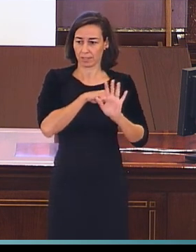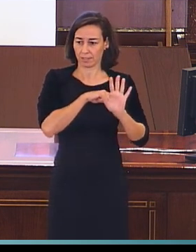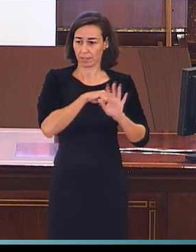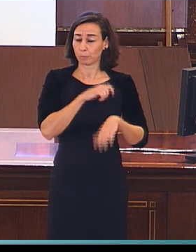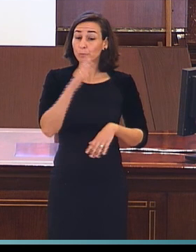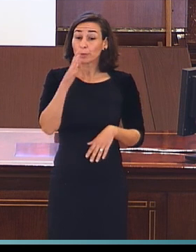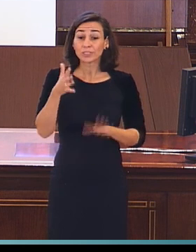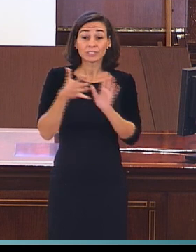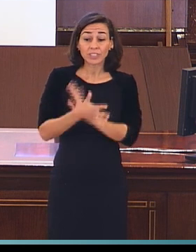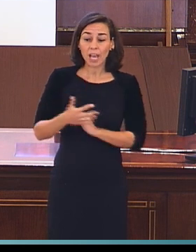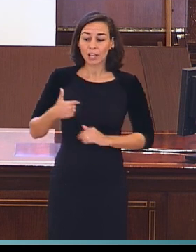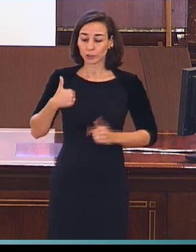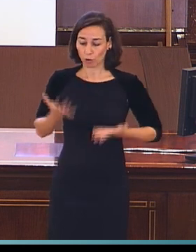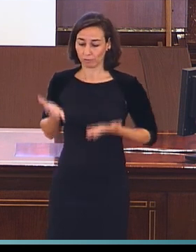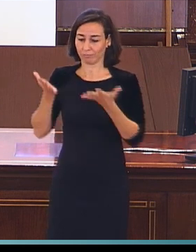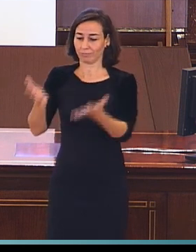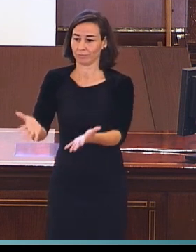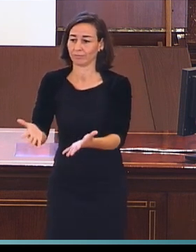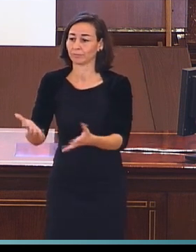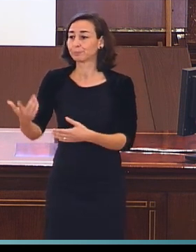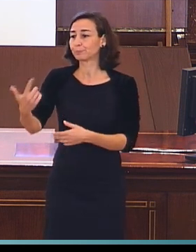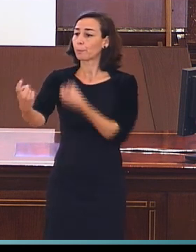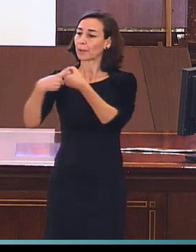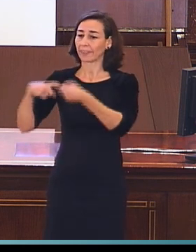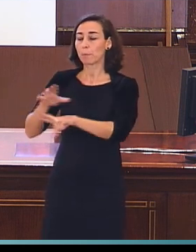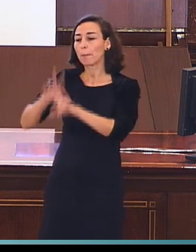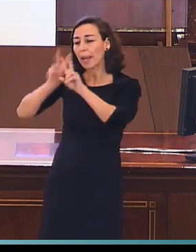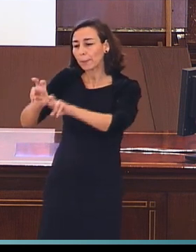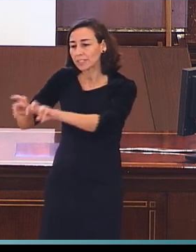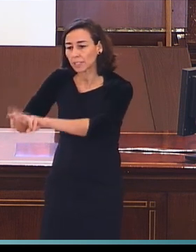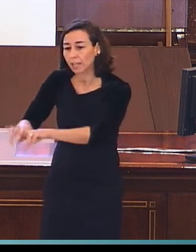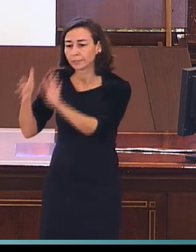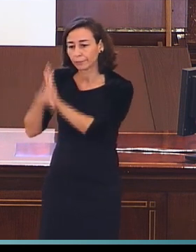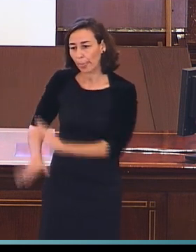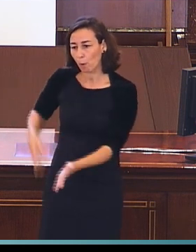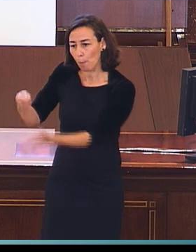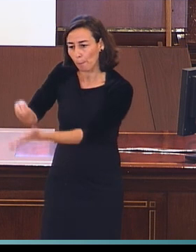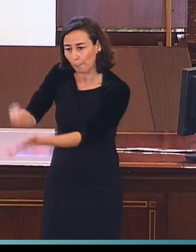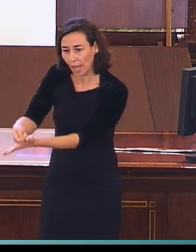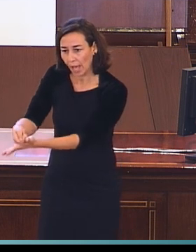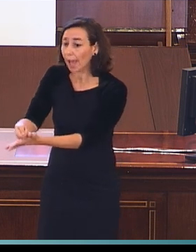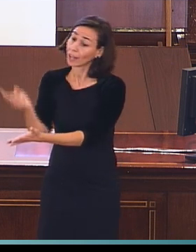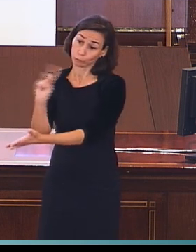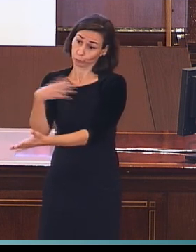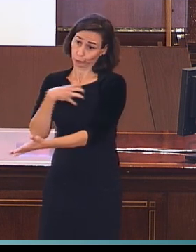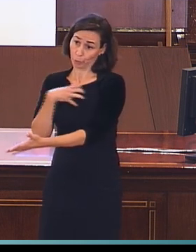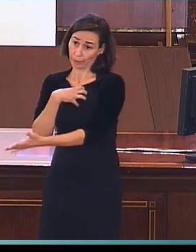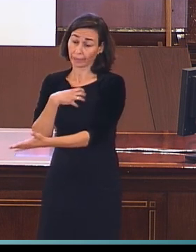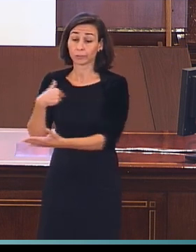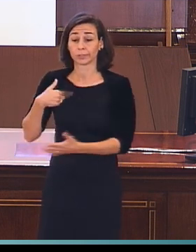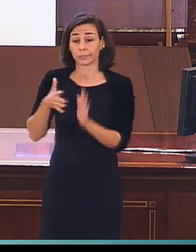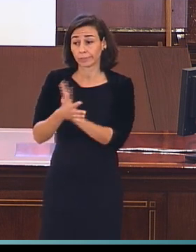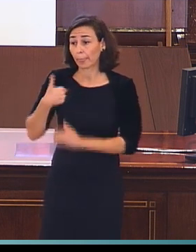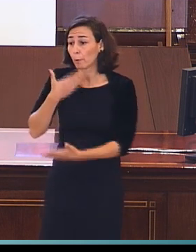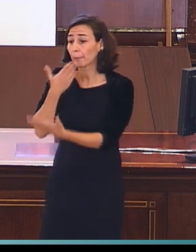mal visto y no se nos permite pagar a los participantes de los estudios. Así que tenemos que contar con la buena voluntad de la gente que